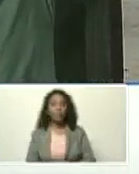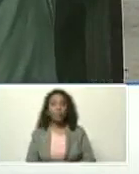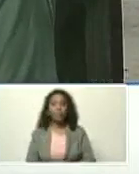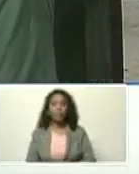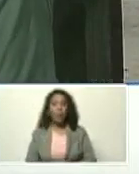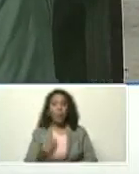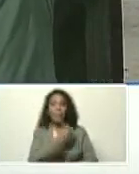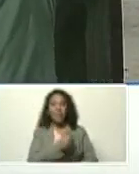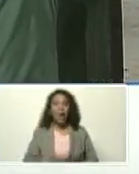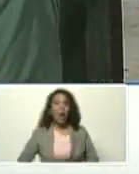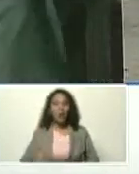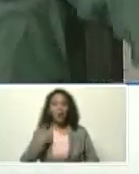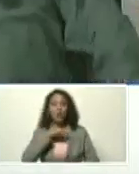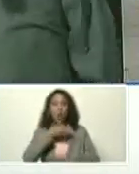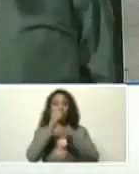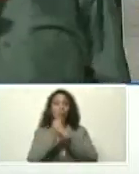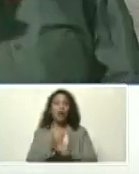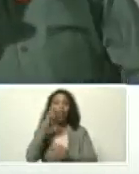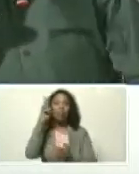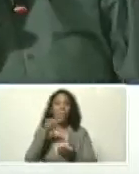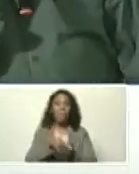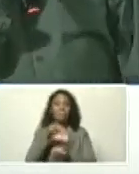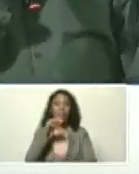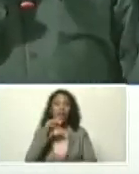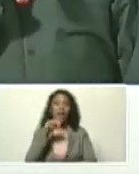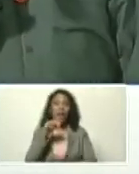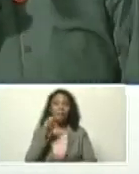presidente, lo esperamos, en el 2023,